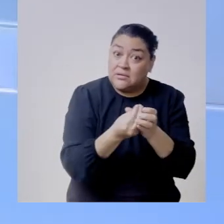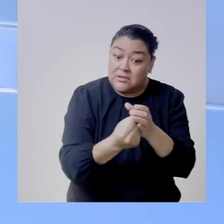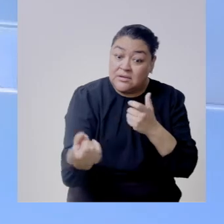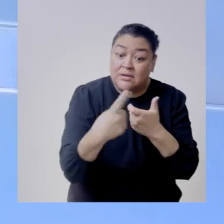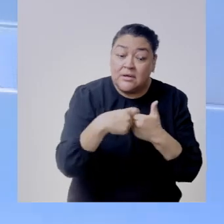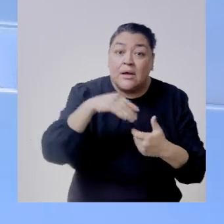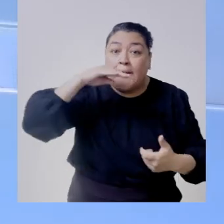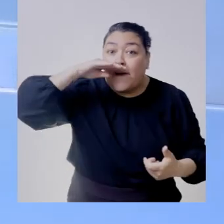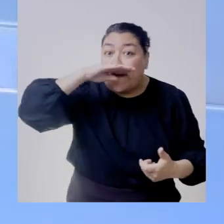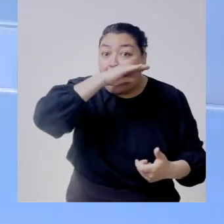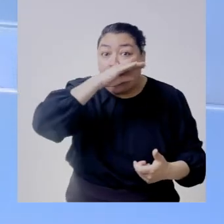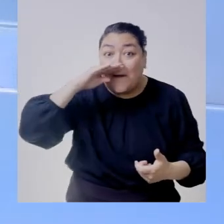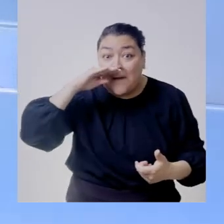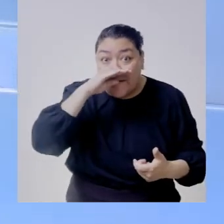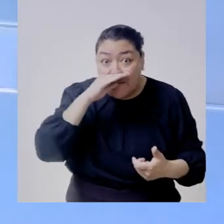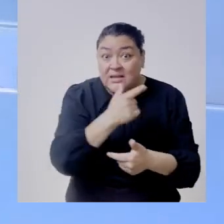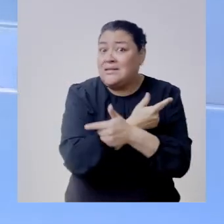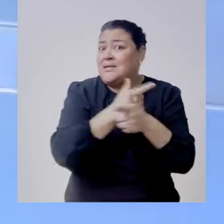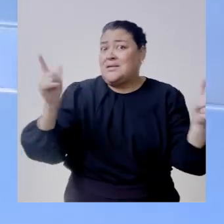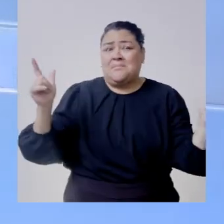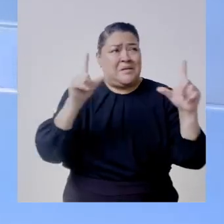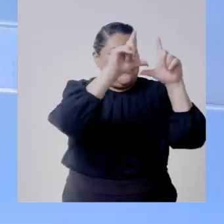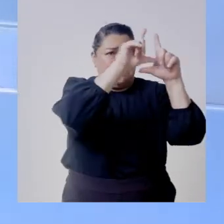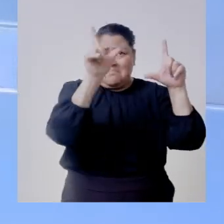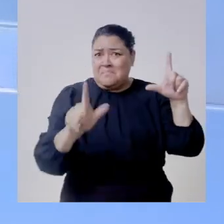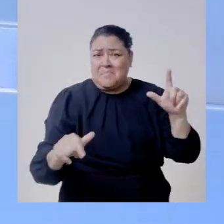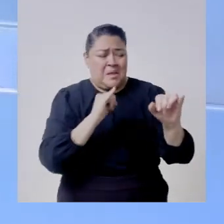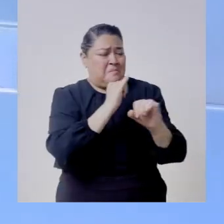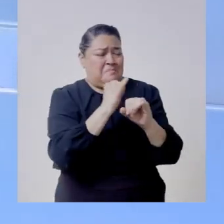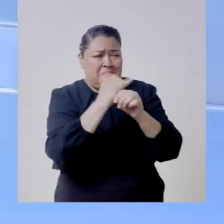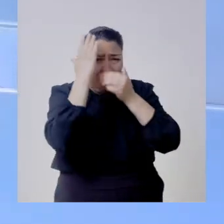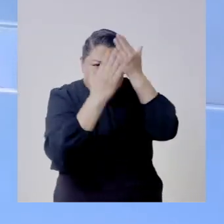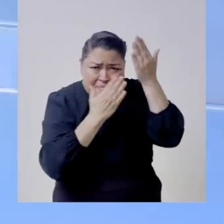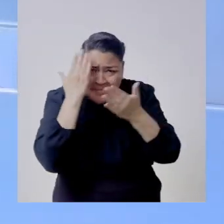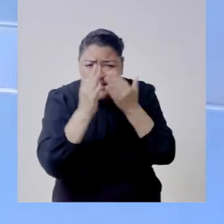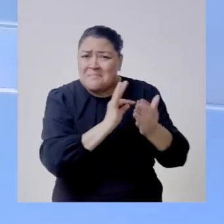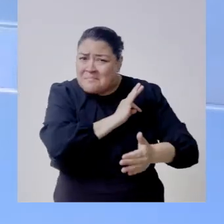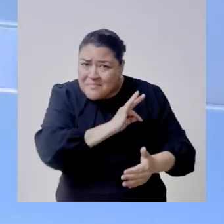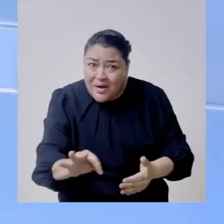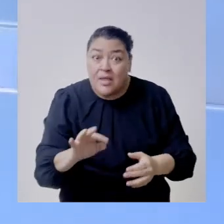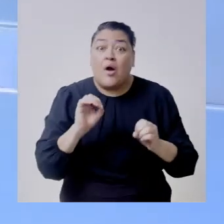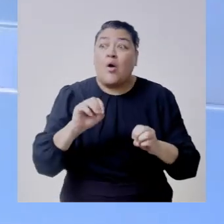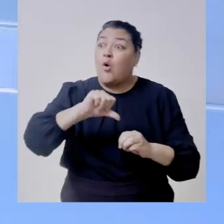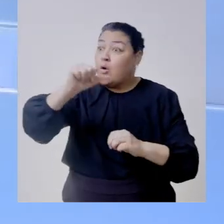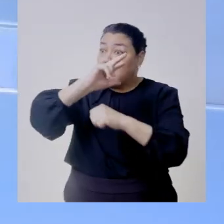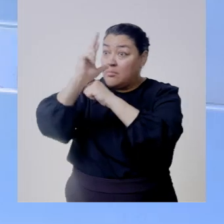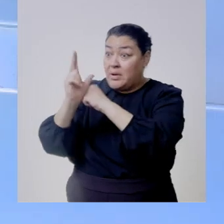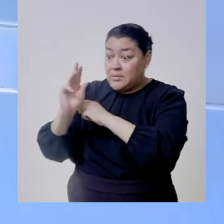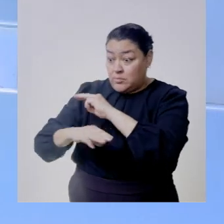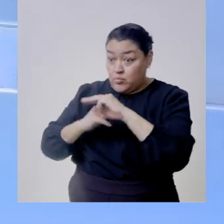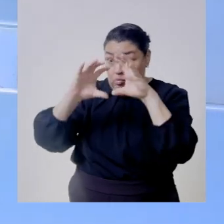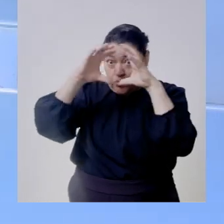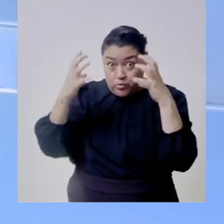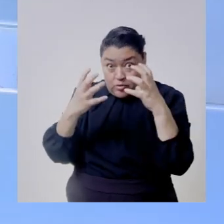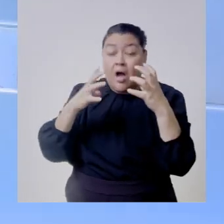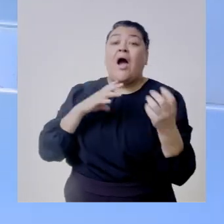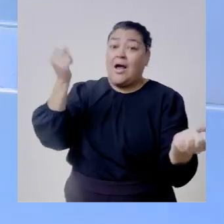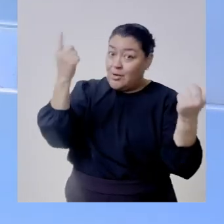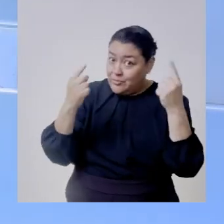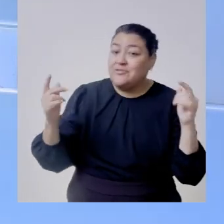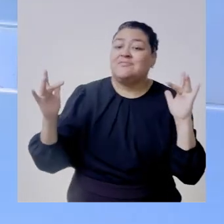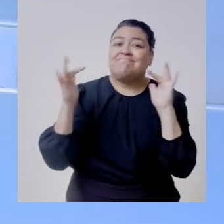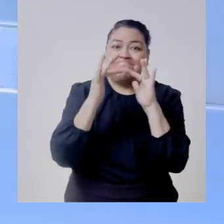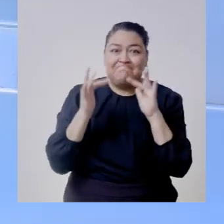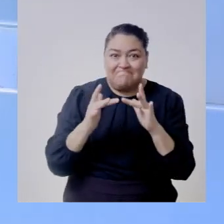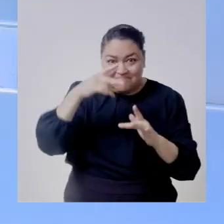gratuita podemos llegar a cualquier rincón del país incluso incluso de forma internacional tenemos alumnos que ya